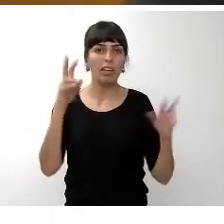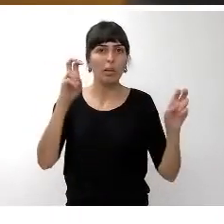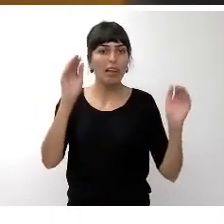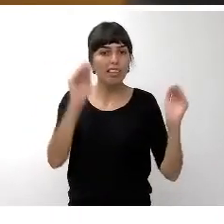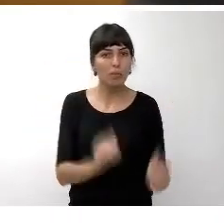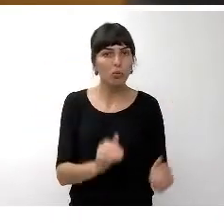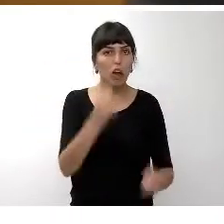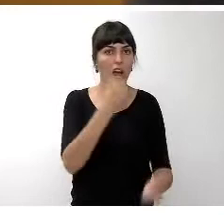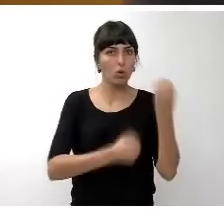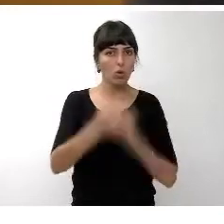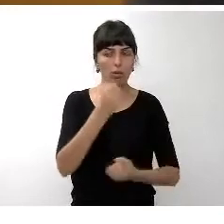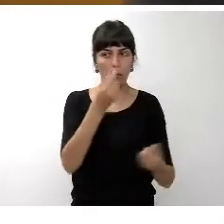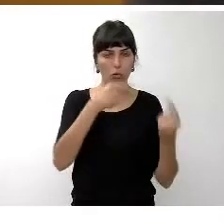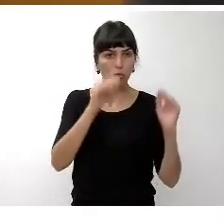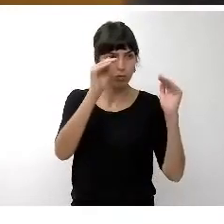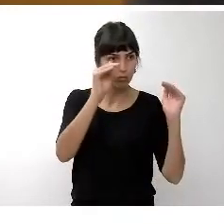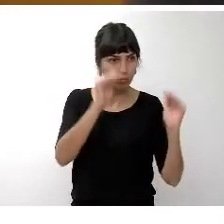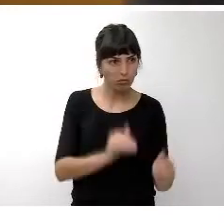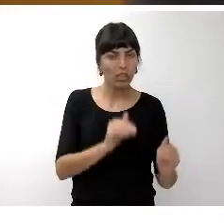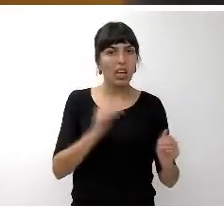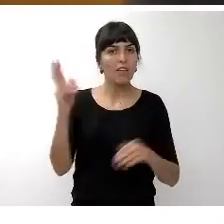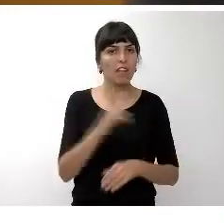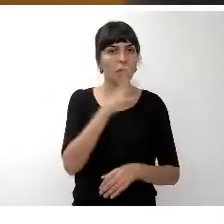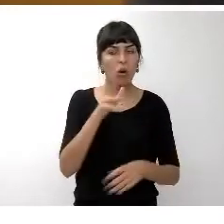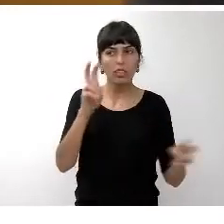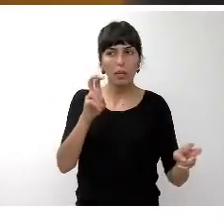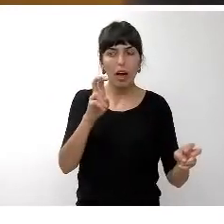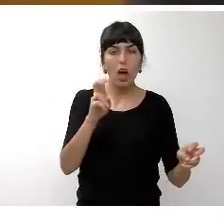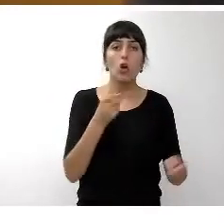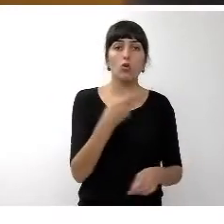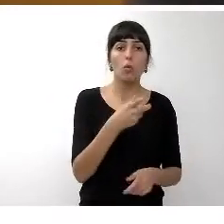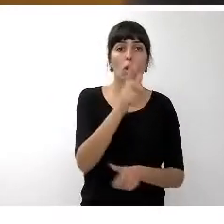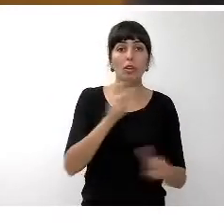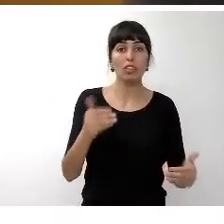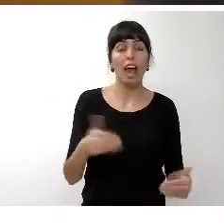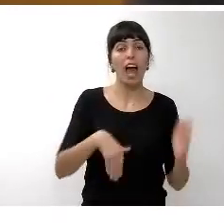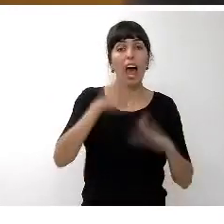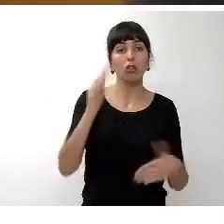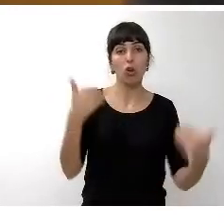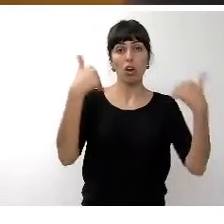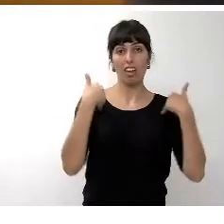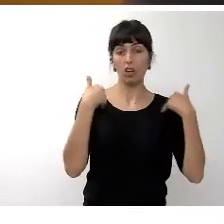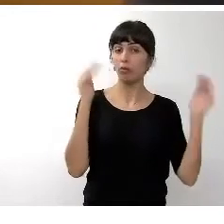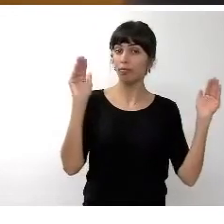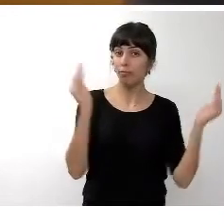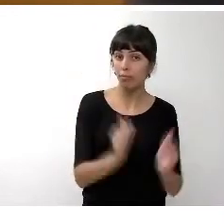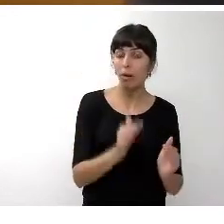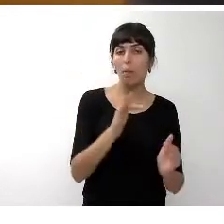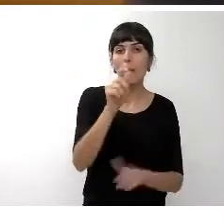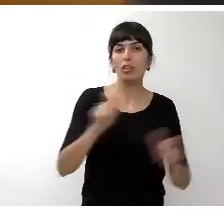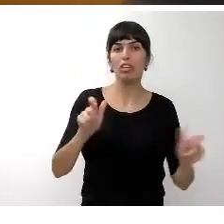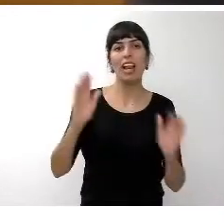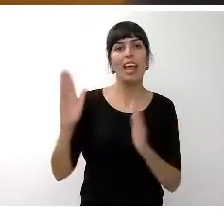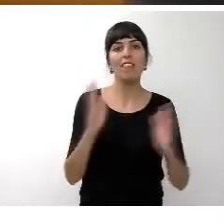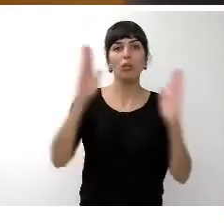económica y presupuestaria derivada de la minoración del número de altos cargos y personal eventual en cumplimiento de la ley de